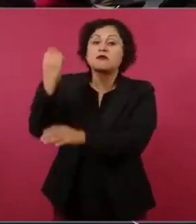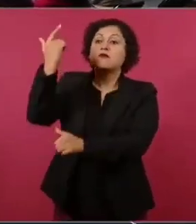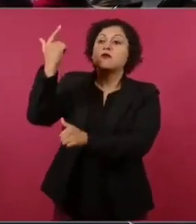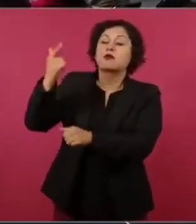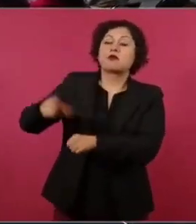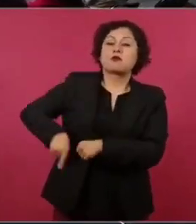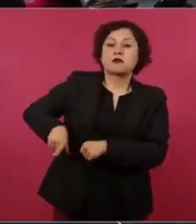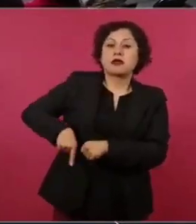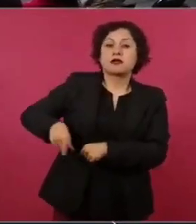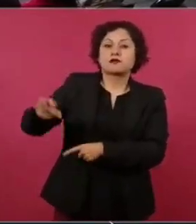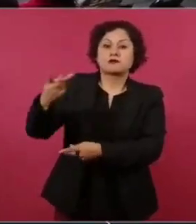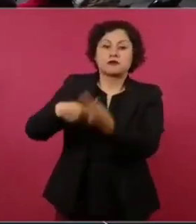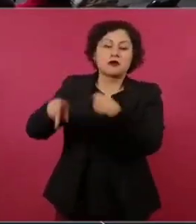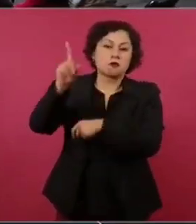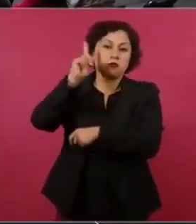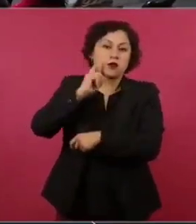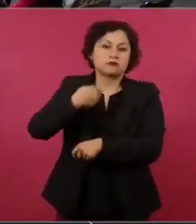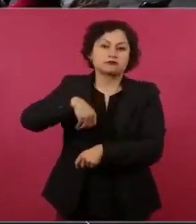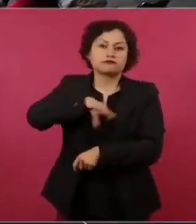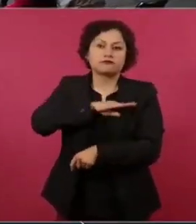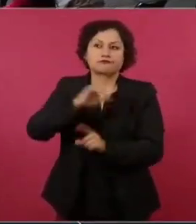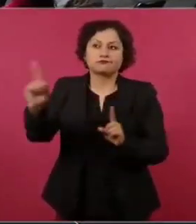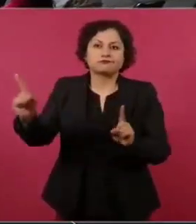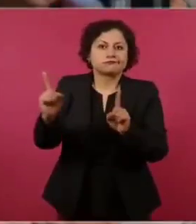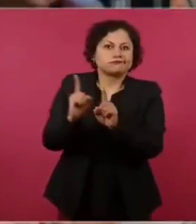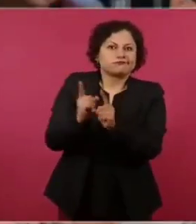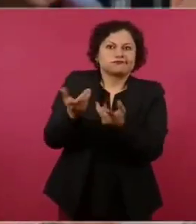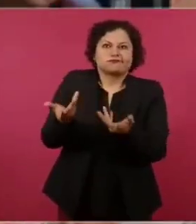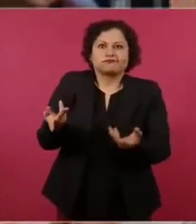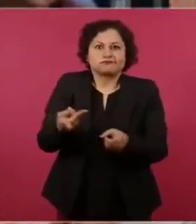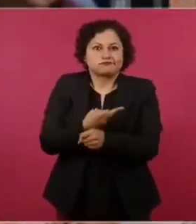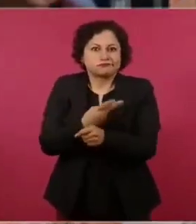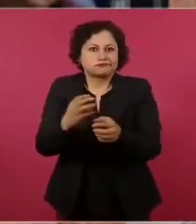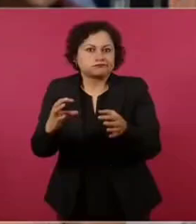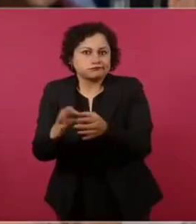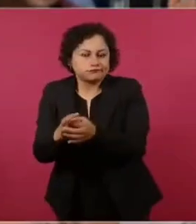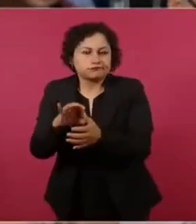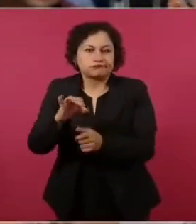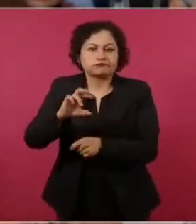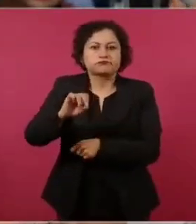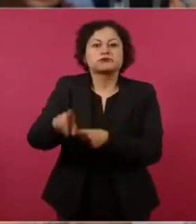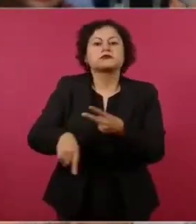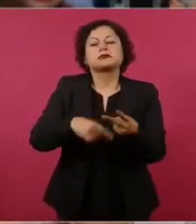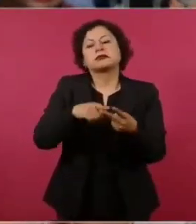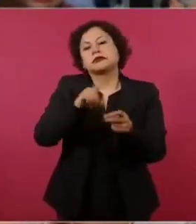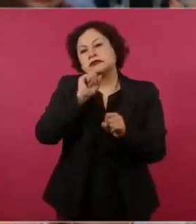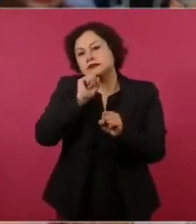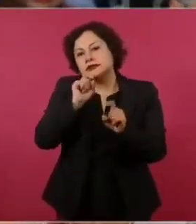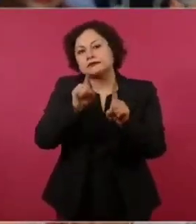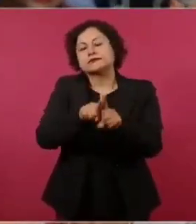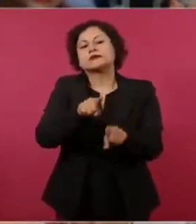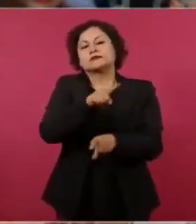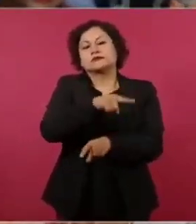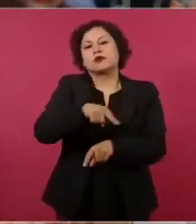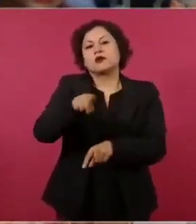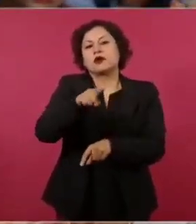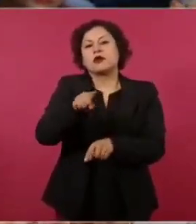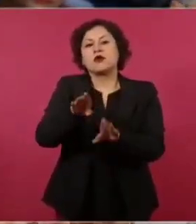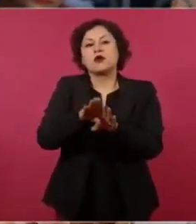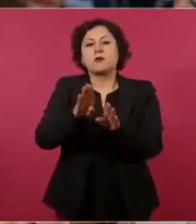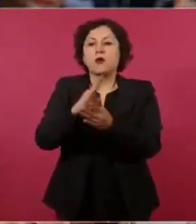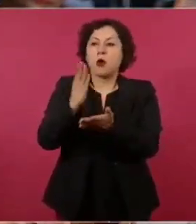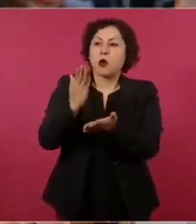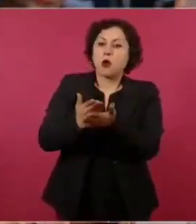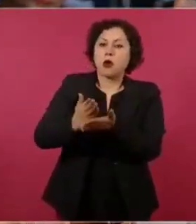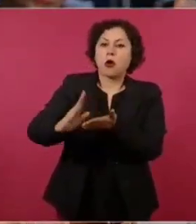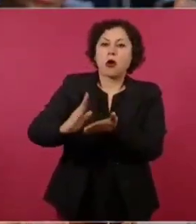Sheinbaum, ya incluso lo que ya se mencionaba también en estos días en torno a la declaración de decir que no pinta su raya con usted